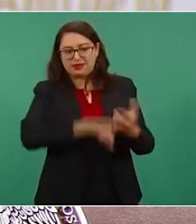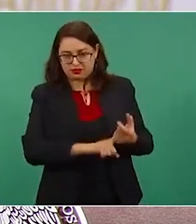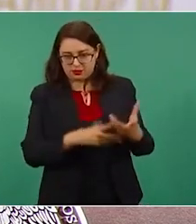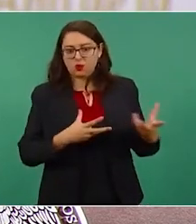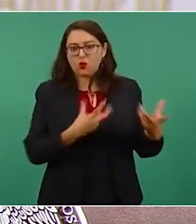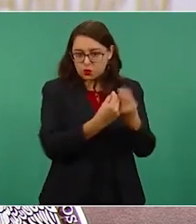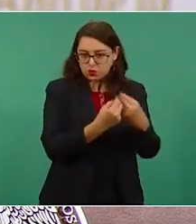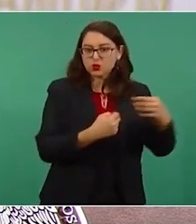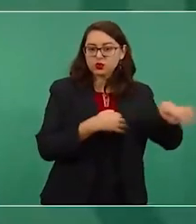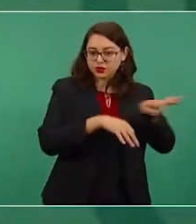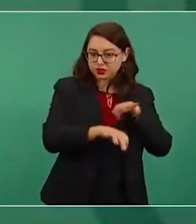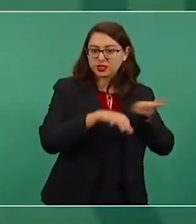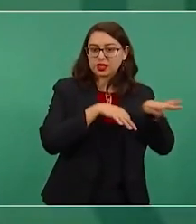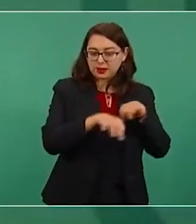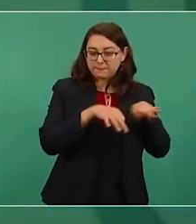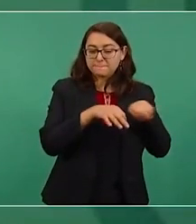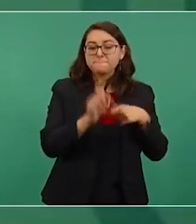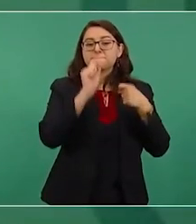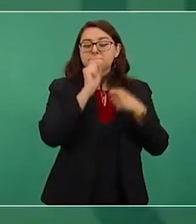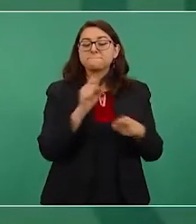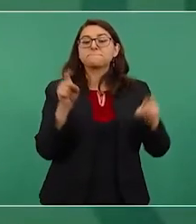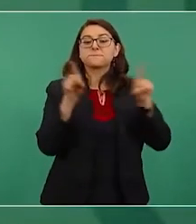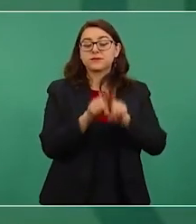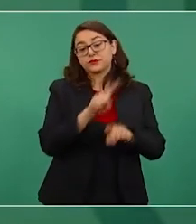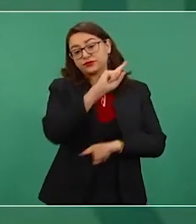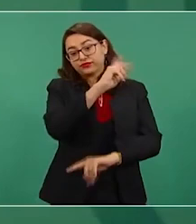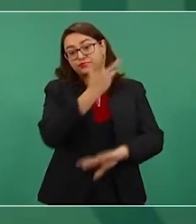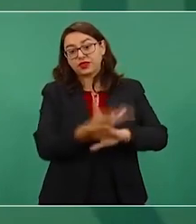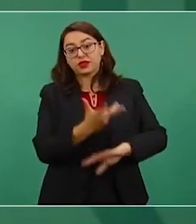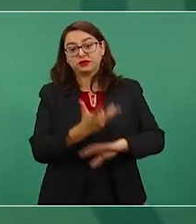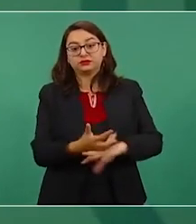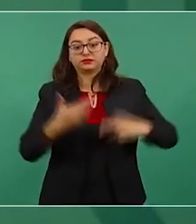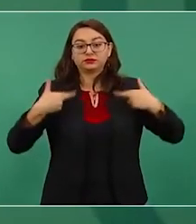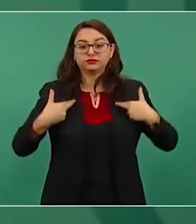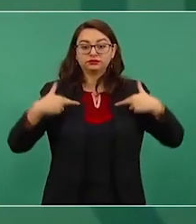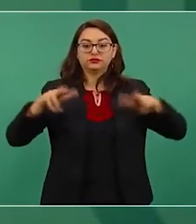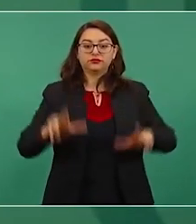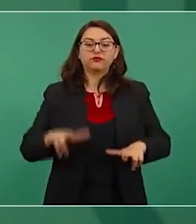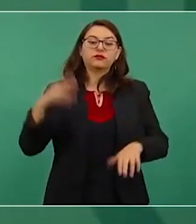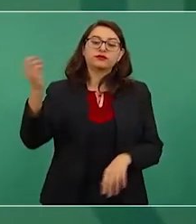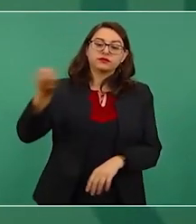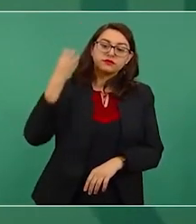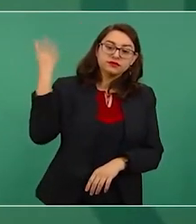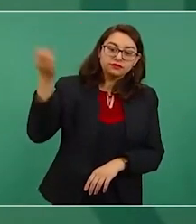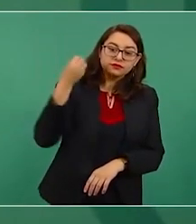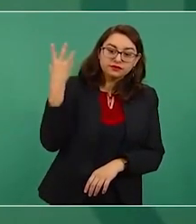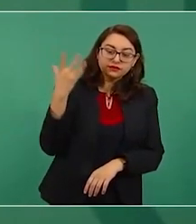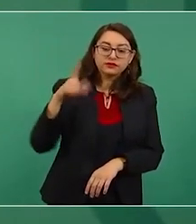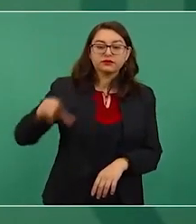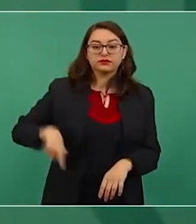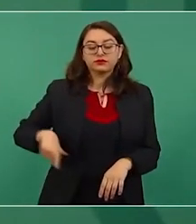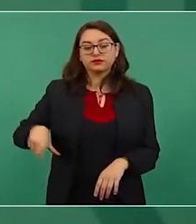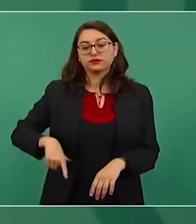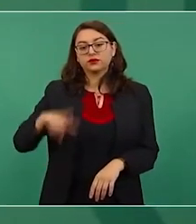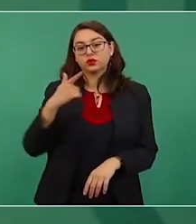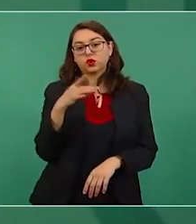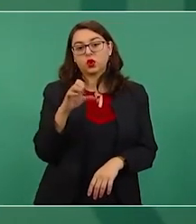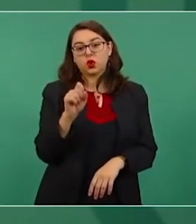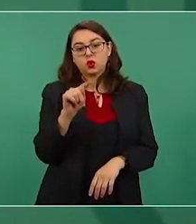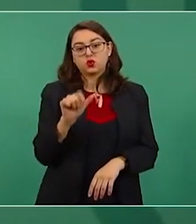y representando a la organización estadounidense, suele ofrecer conferencias al lado del empresario Gustavo de Hoyos,